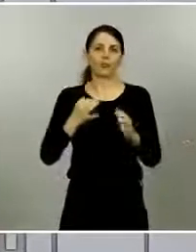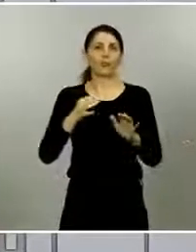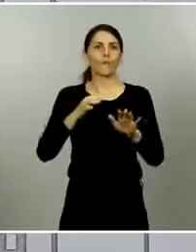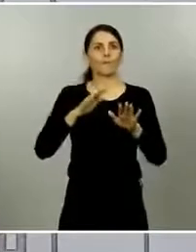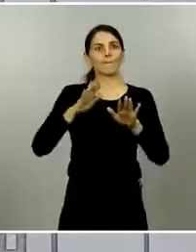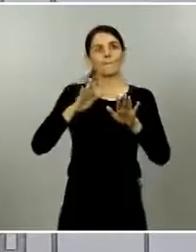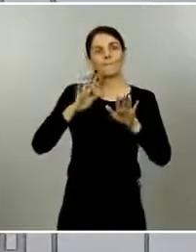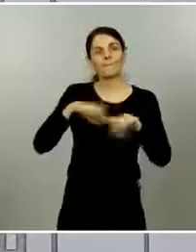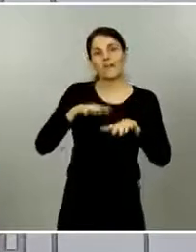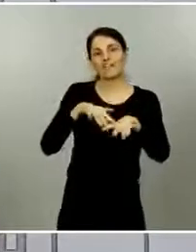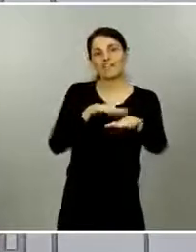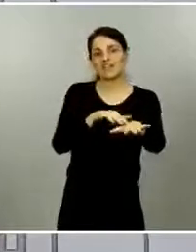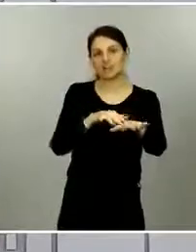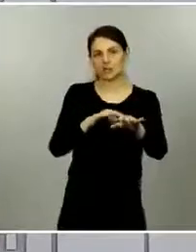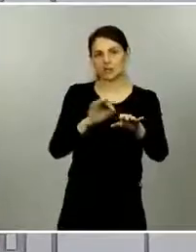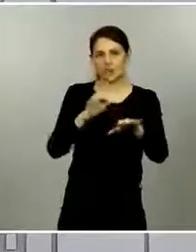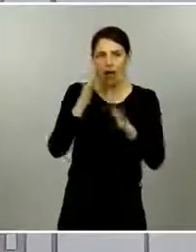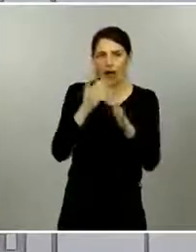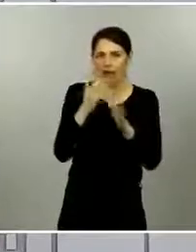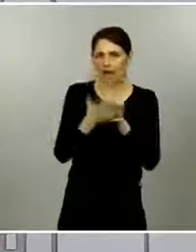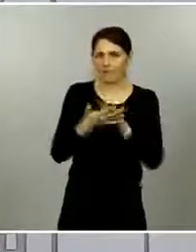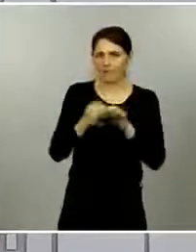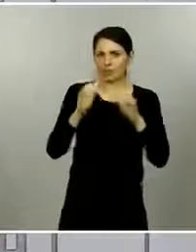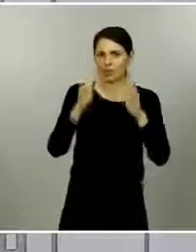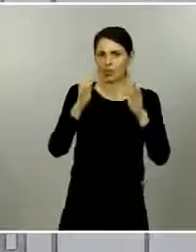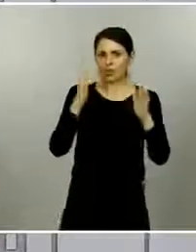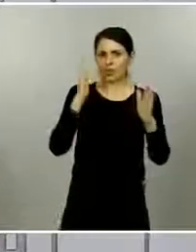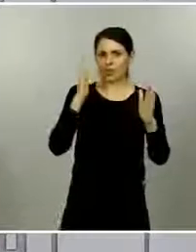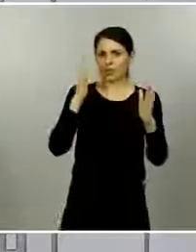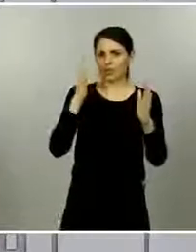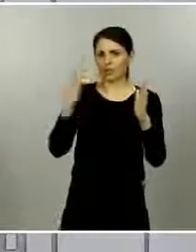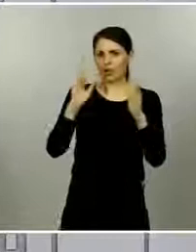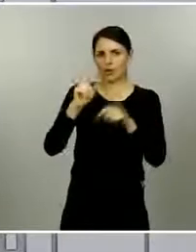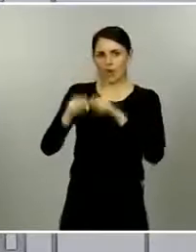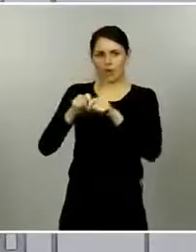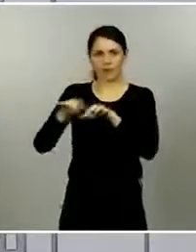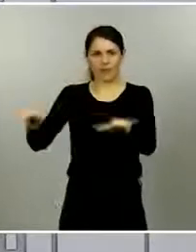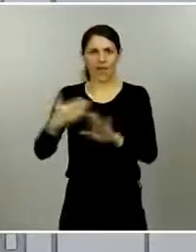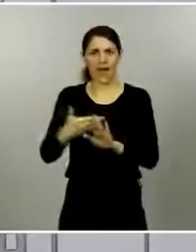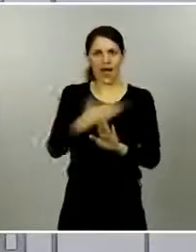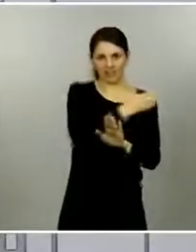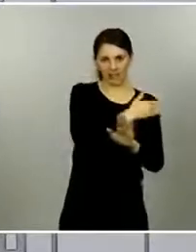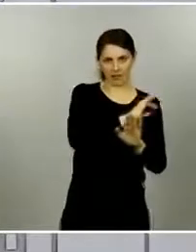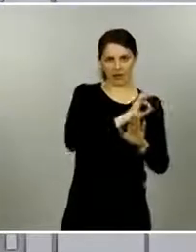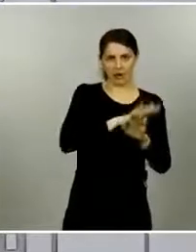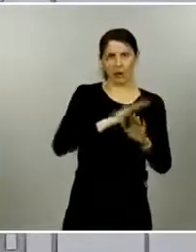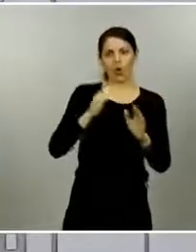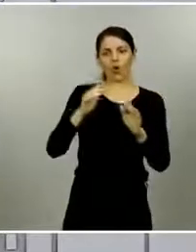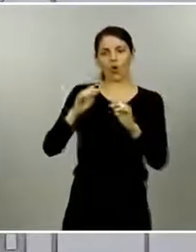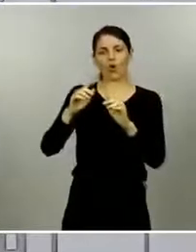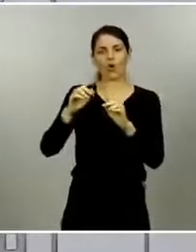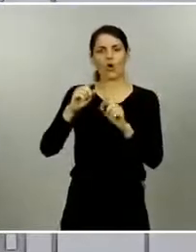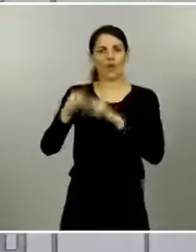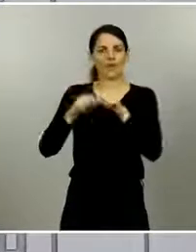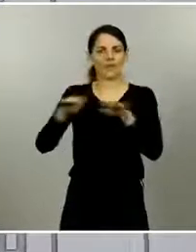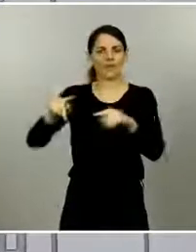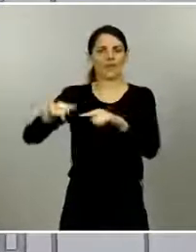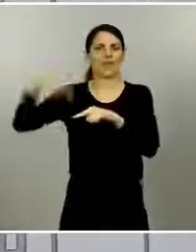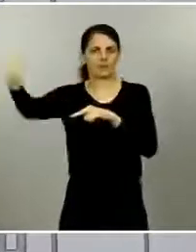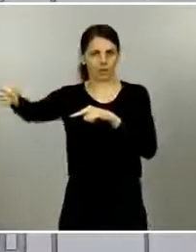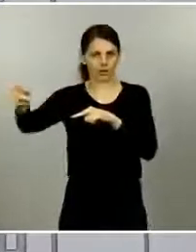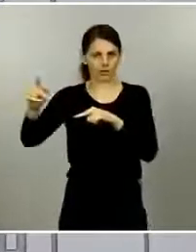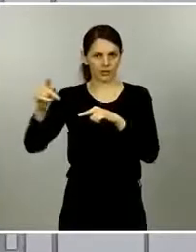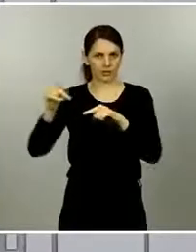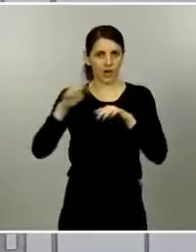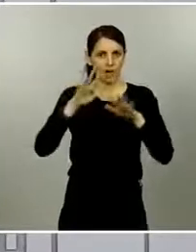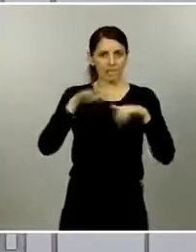periodos digamos preepidémicos o inicio de la epidemia o en periodos finales un impacto muy grande